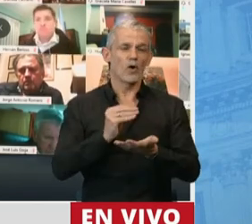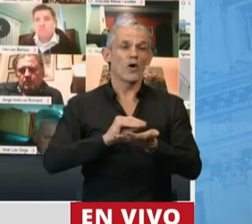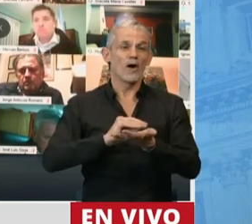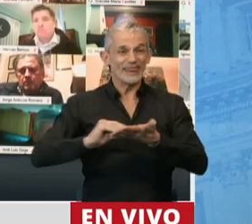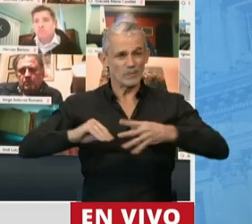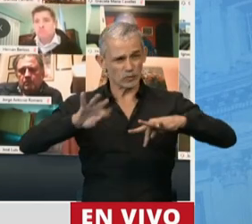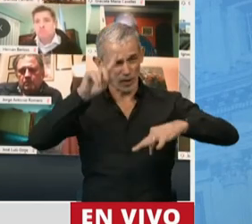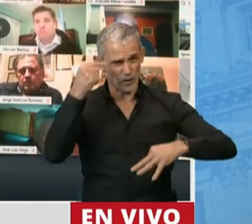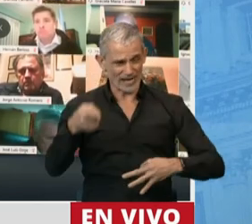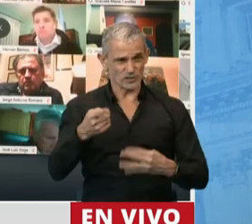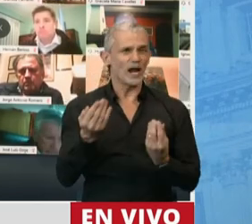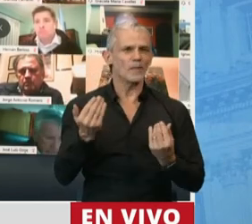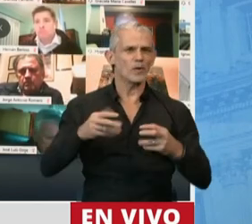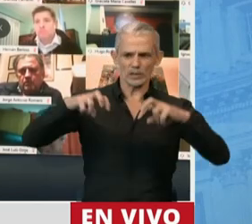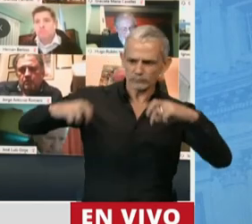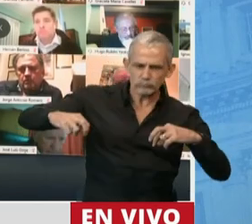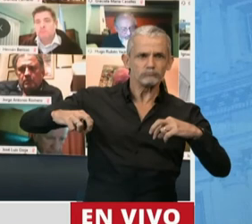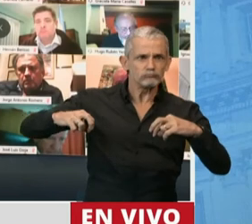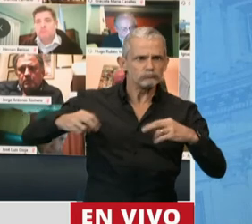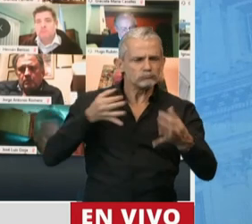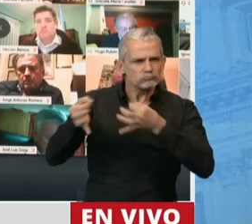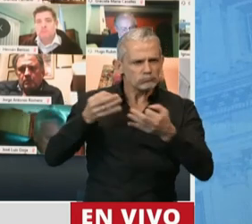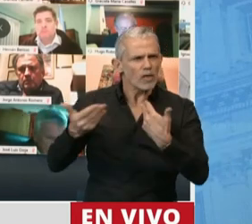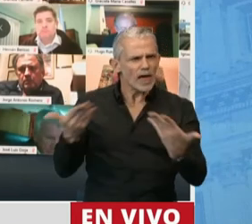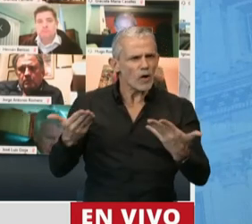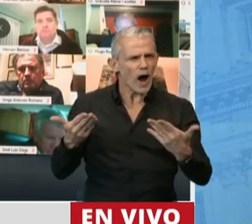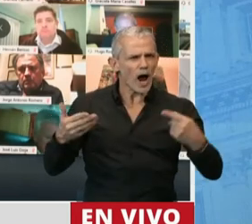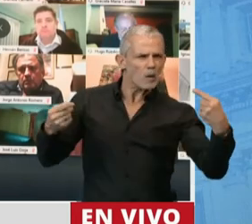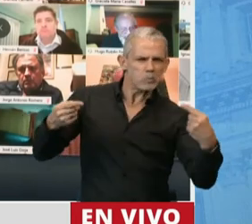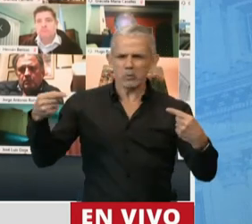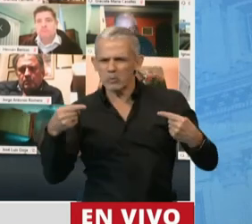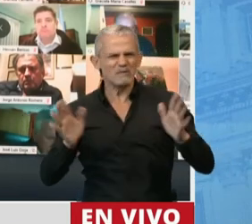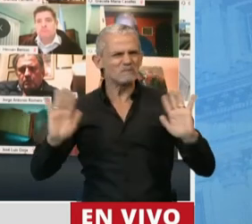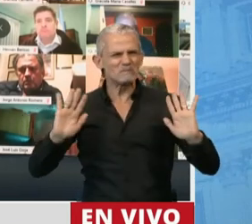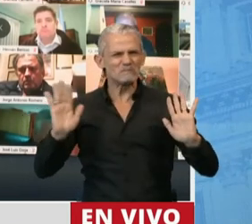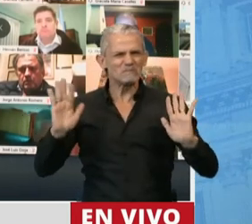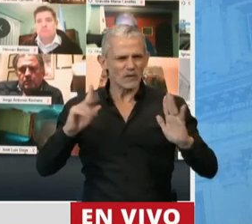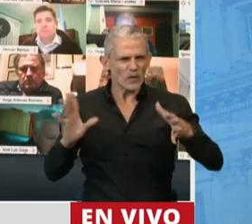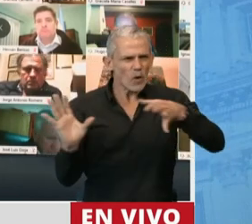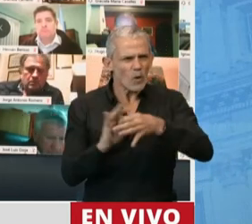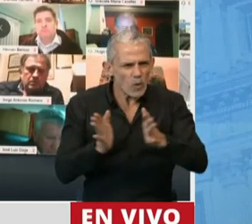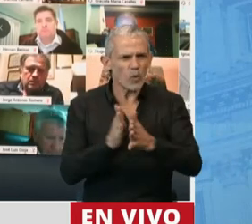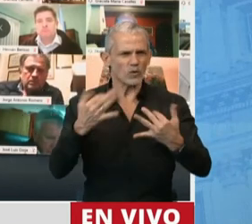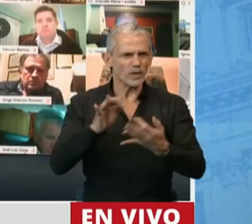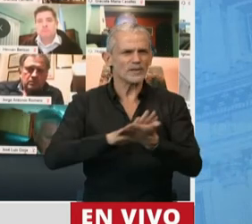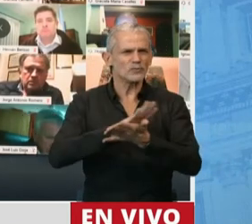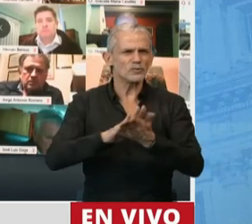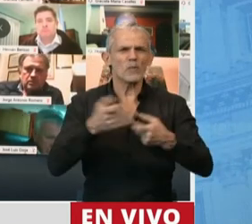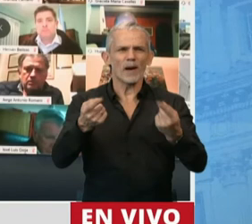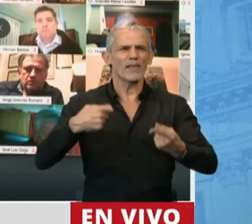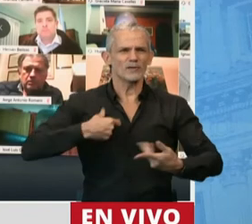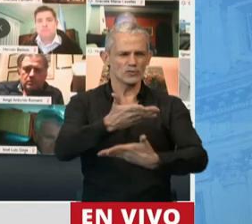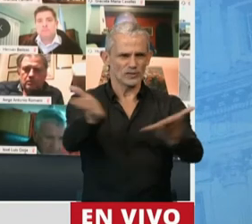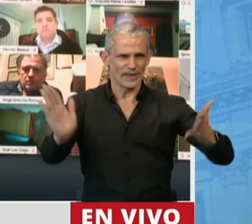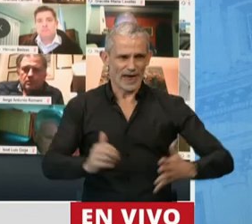de poder sentarnos en una mesa, debatir un tema, encontrar una solución en conjunto y poder brindarlo a la sociedad.